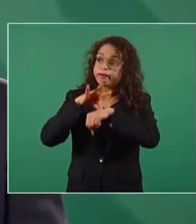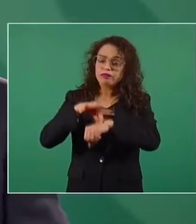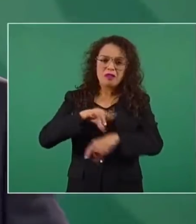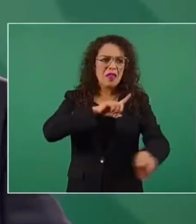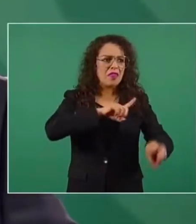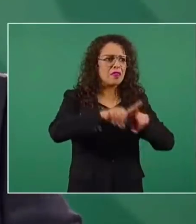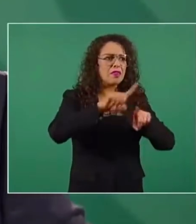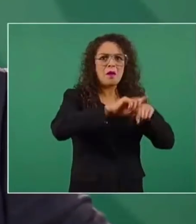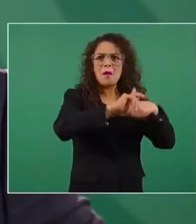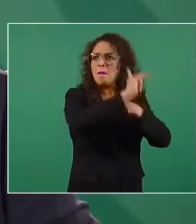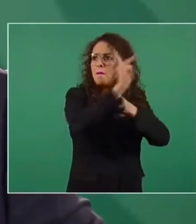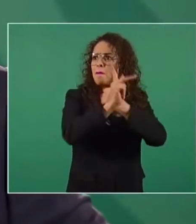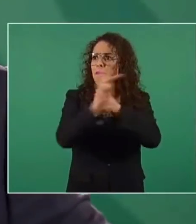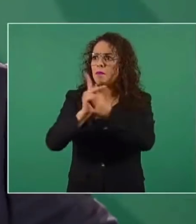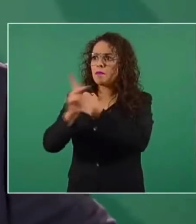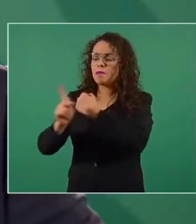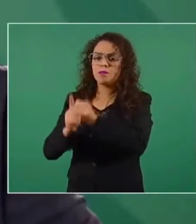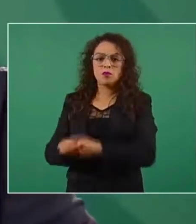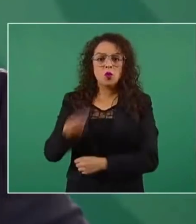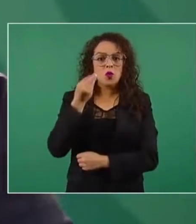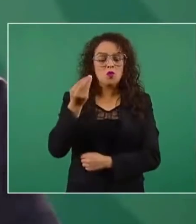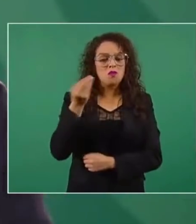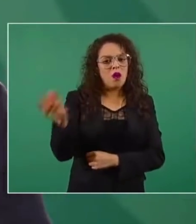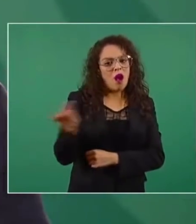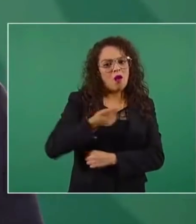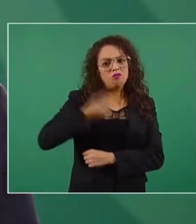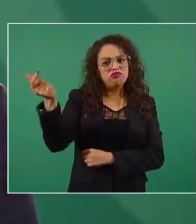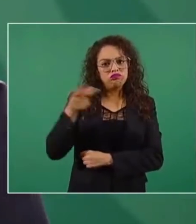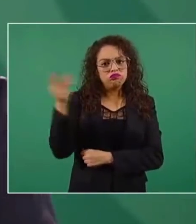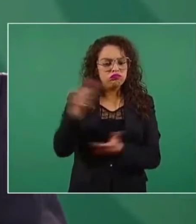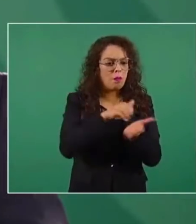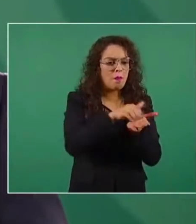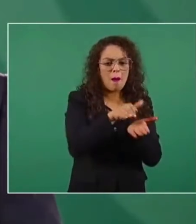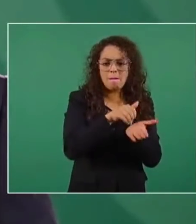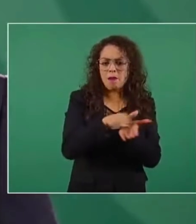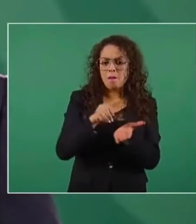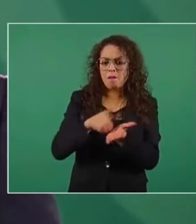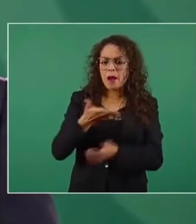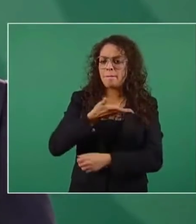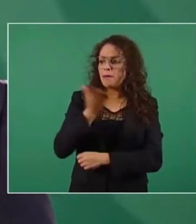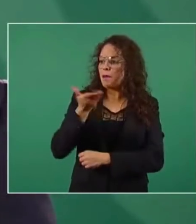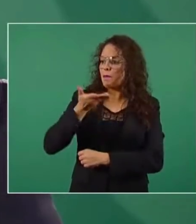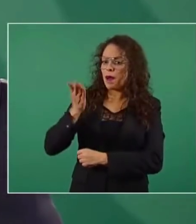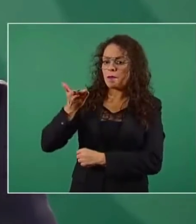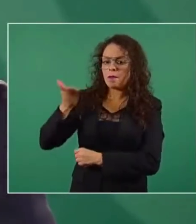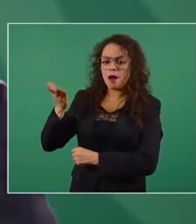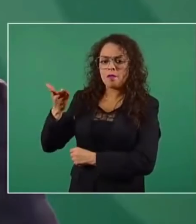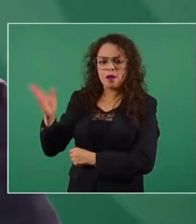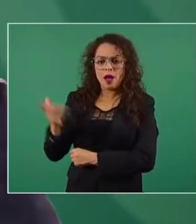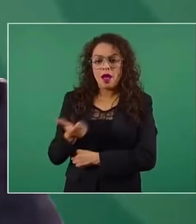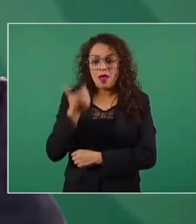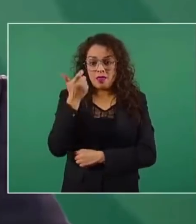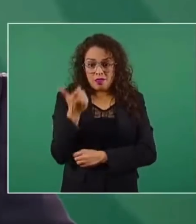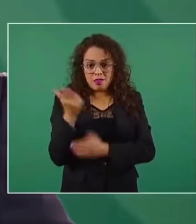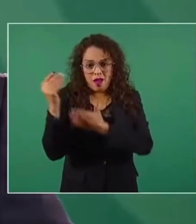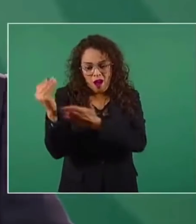hubo despidos, hubo también disminución en los salarios,